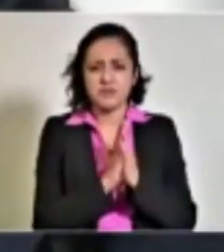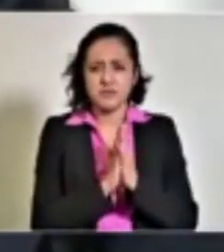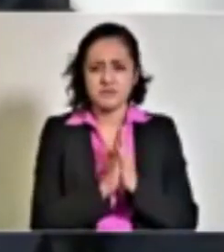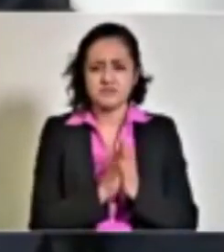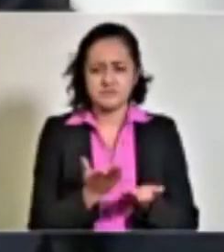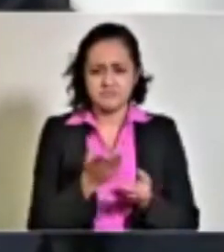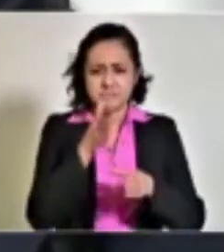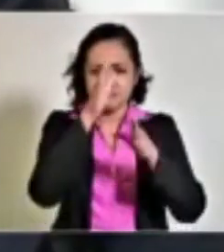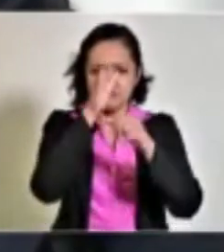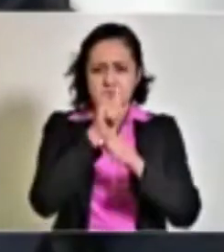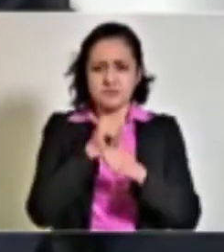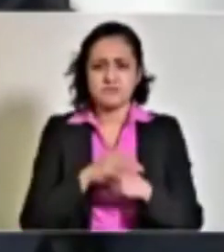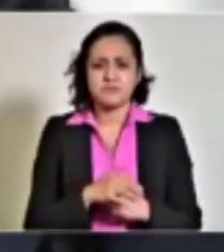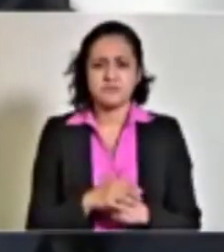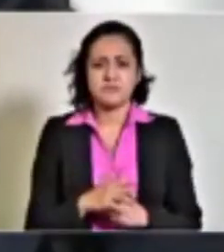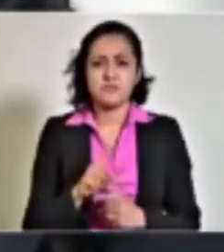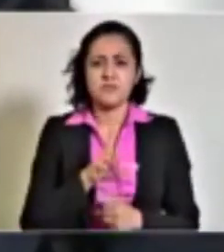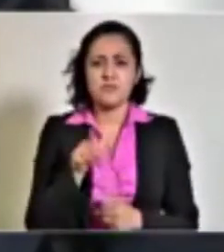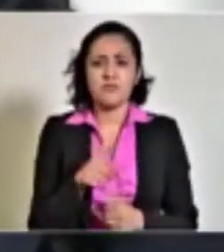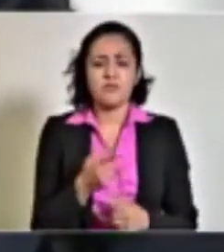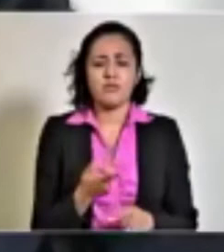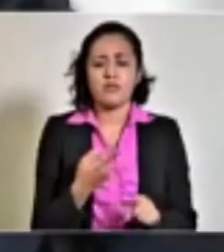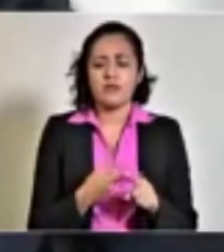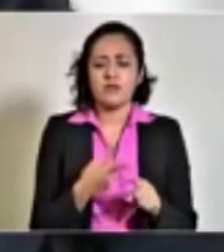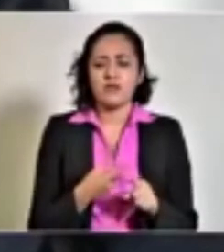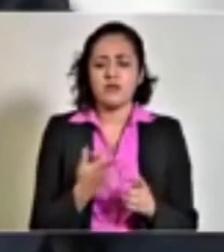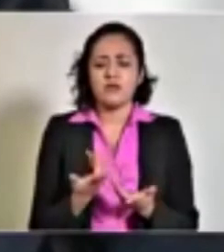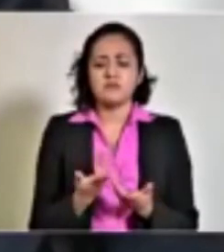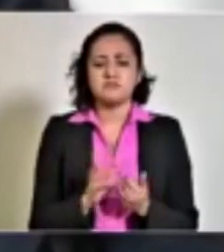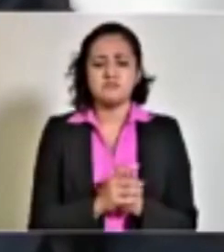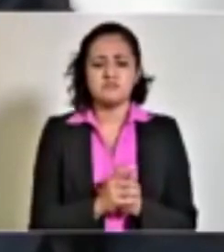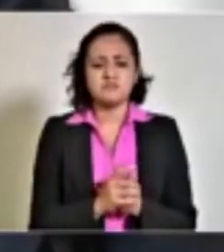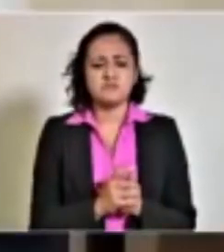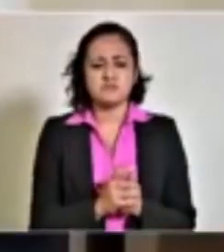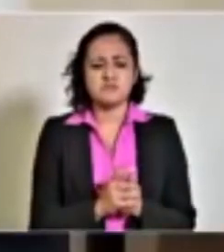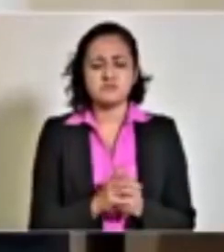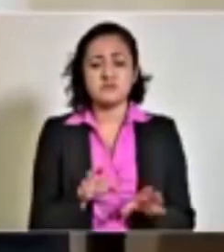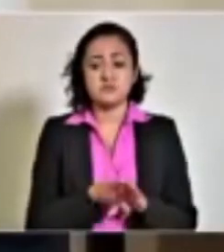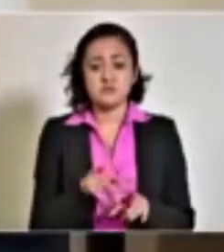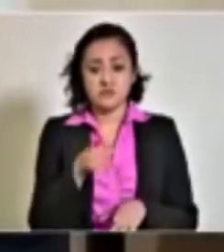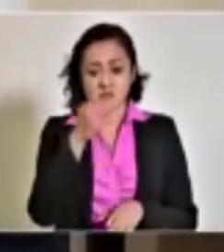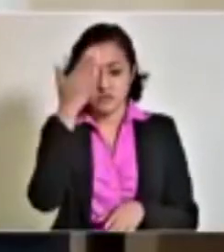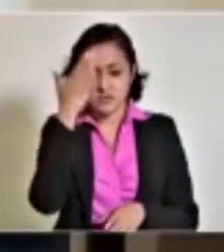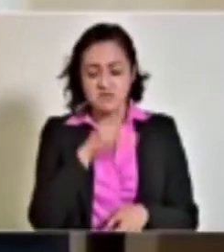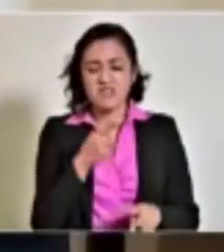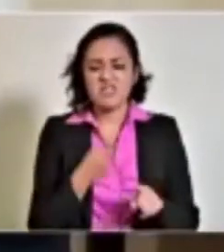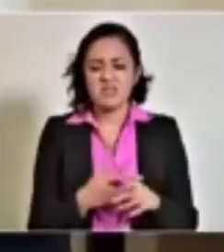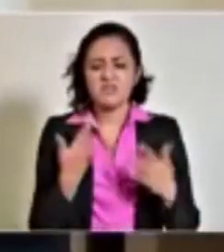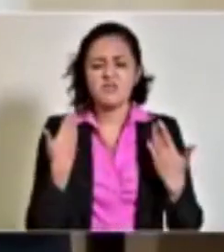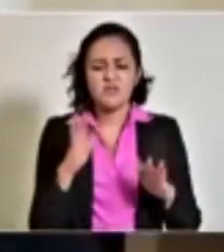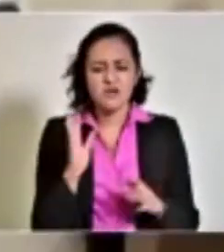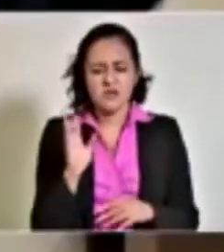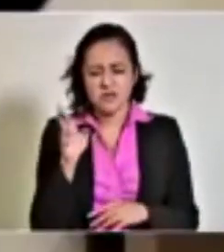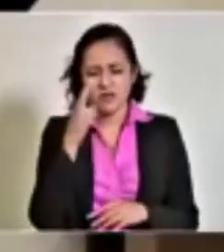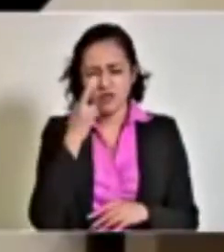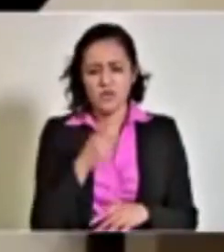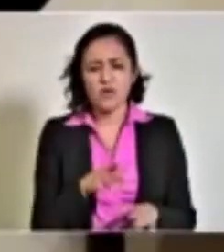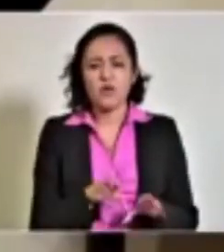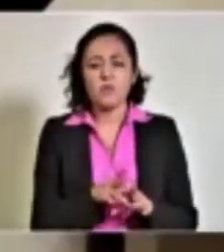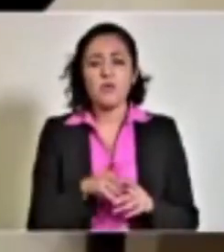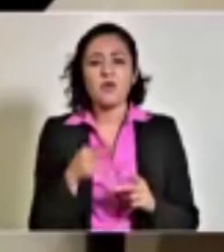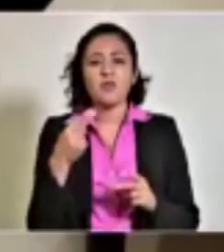Recientemente, o sea, la maledicencia y sabemos hasta quién fue, fue un conejo,